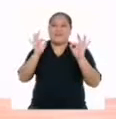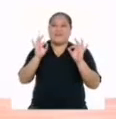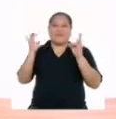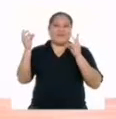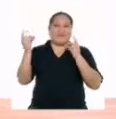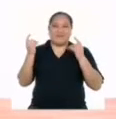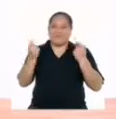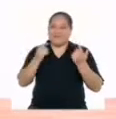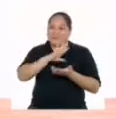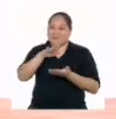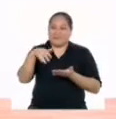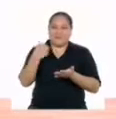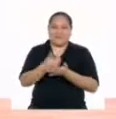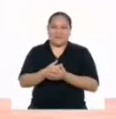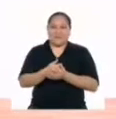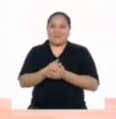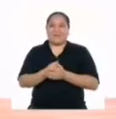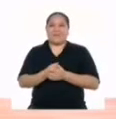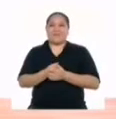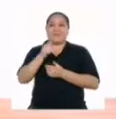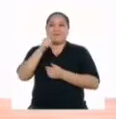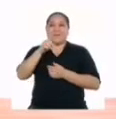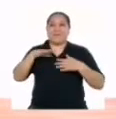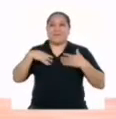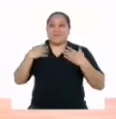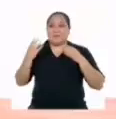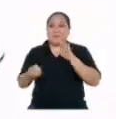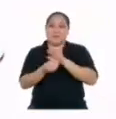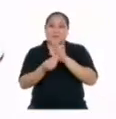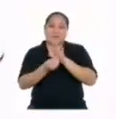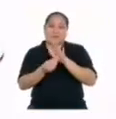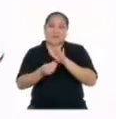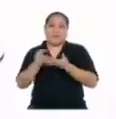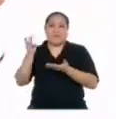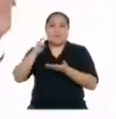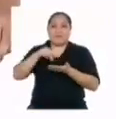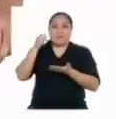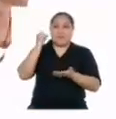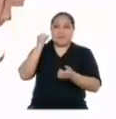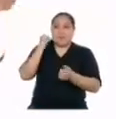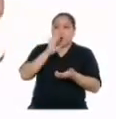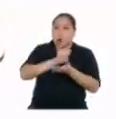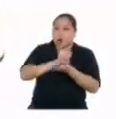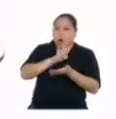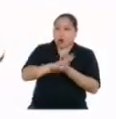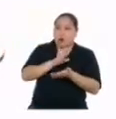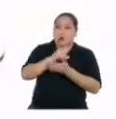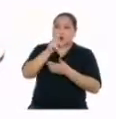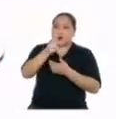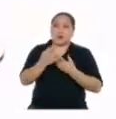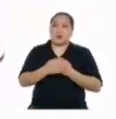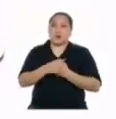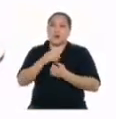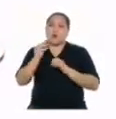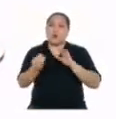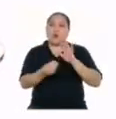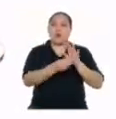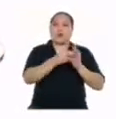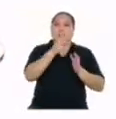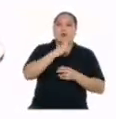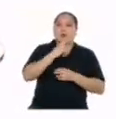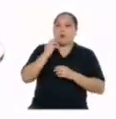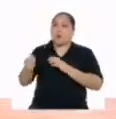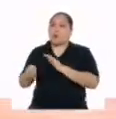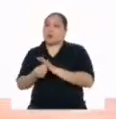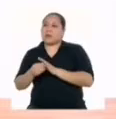Perfecto. Ya tienen todo el juego completo. Ahora tú puedes aumentar más golpes en la base que tú quieras. Voy a aumentar uno más de rojo